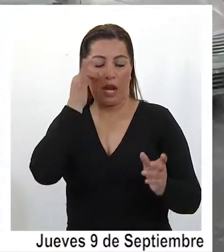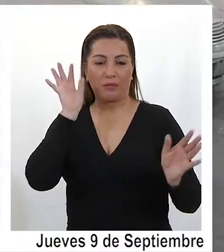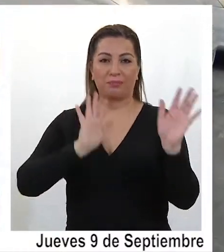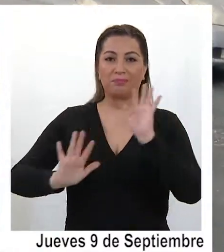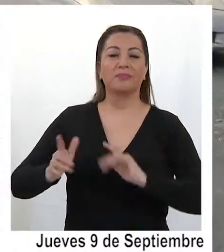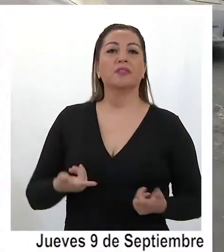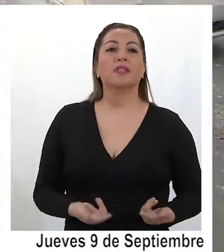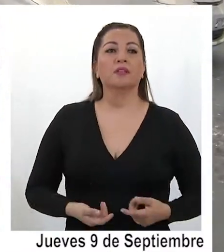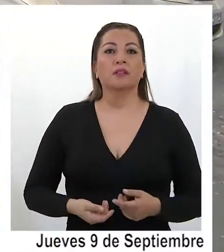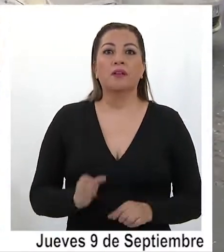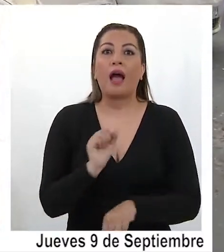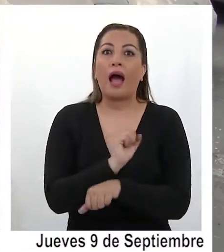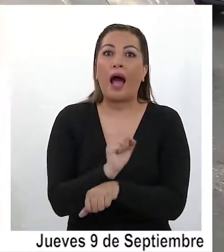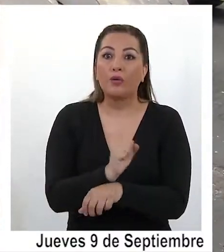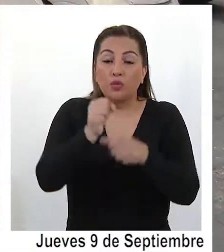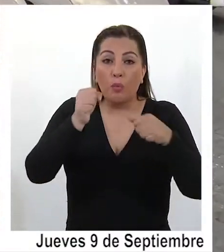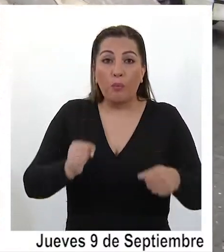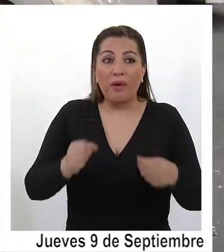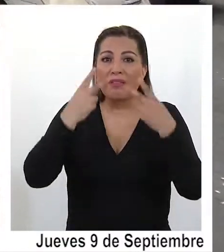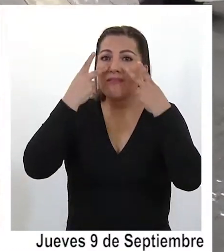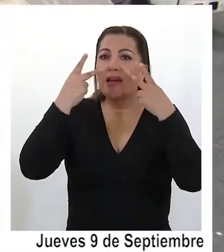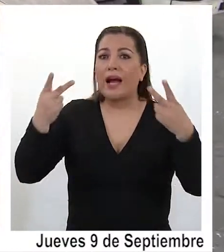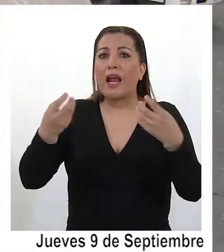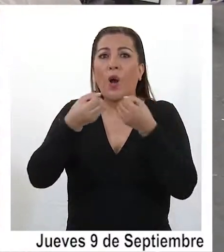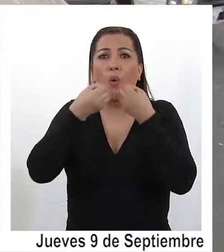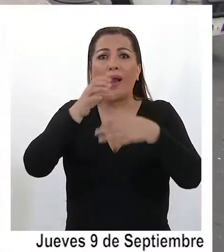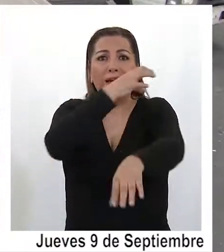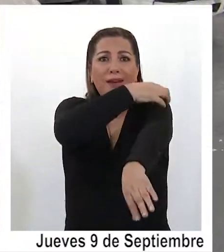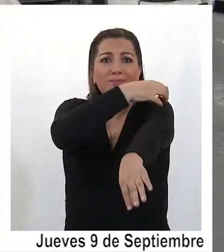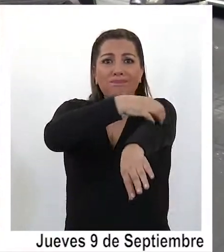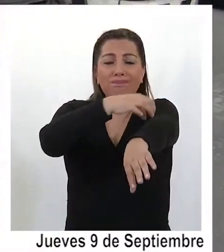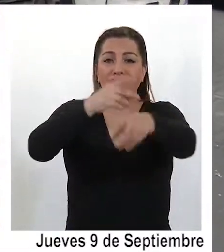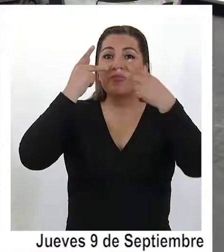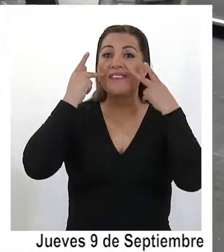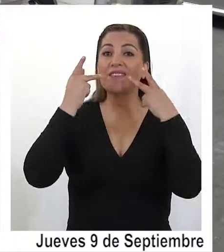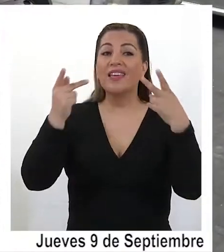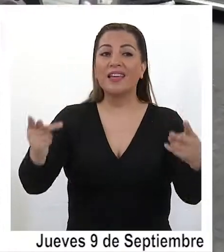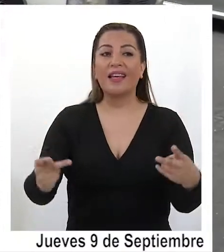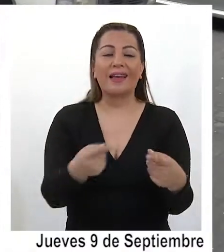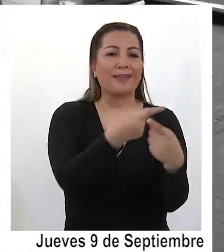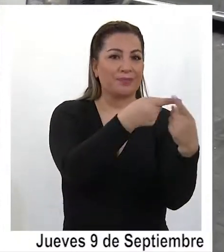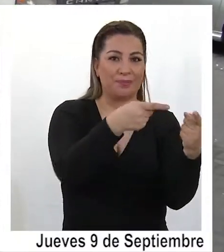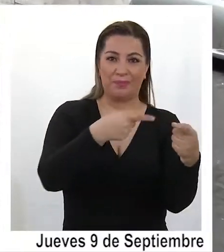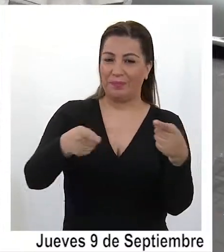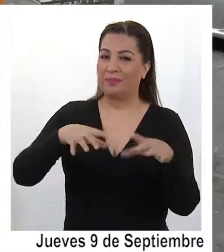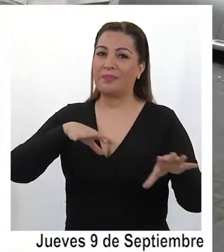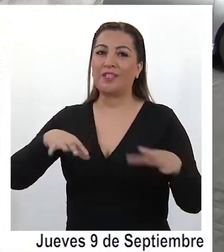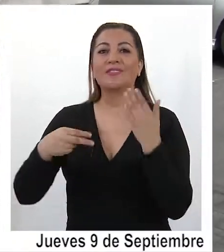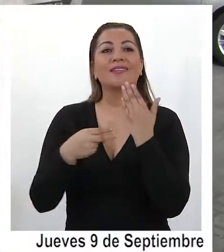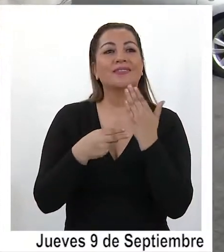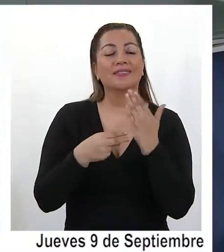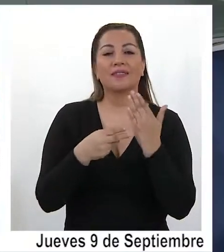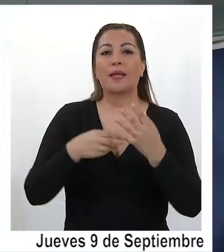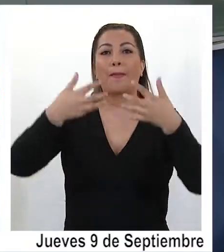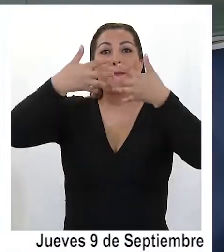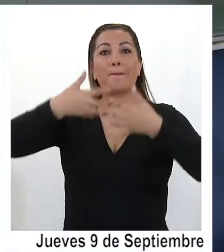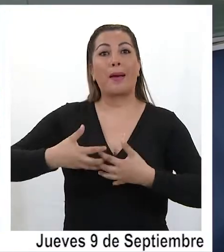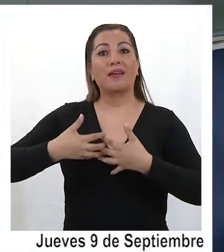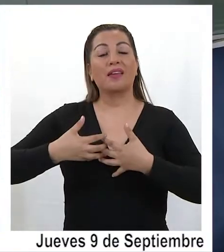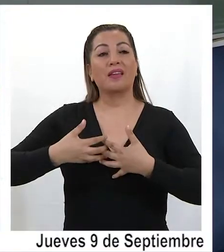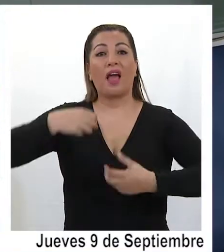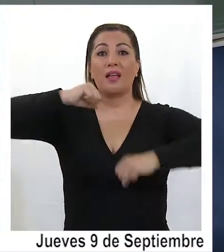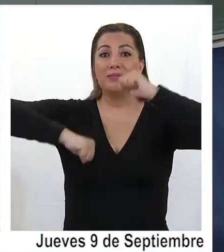Vehículos que podrán trasladarse a cualquier región del país y una gama de productos como tecnología y maquinaria